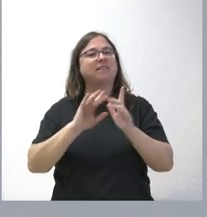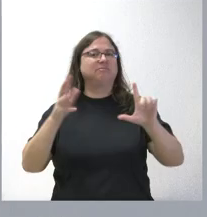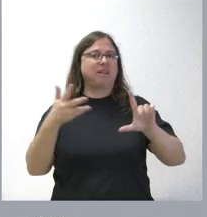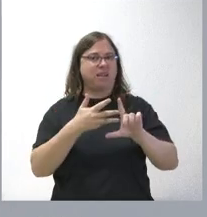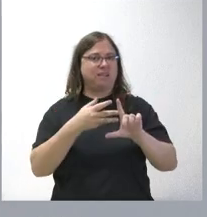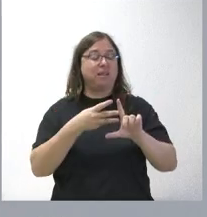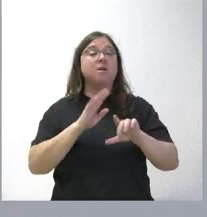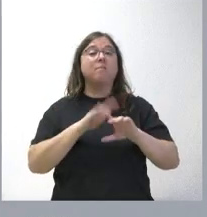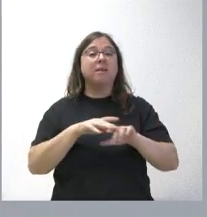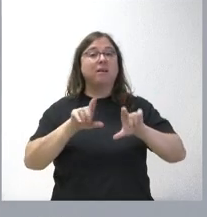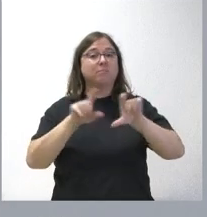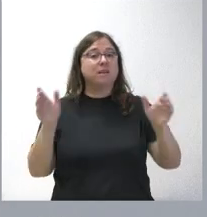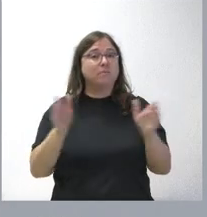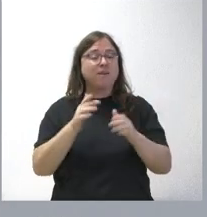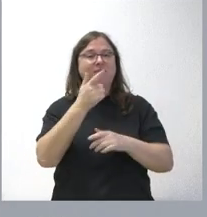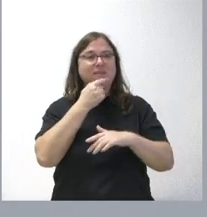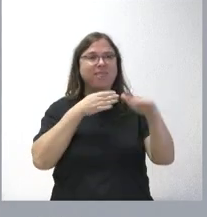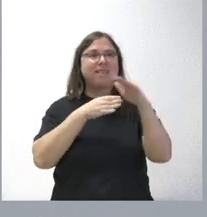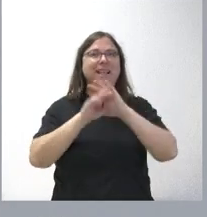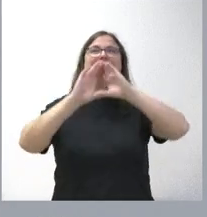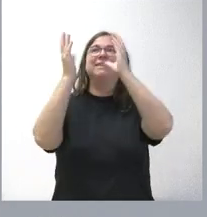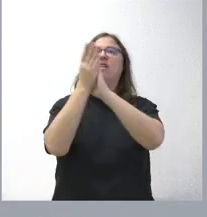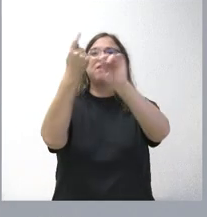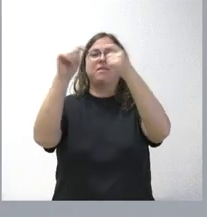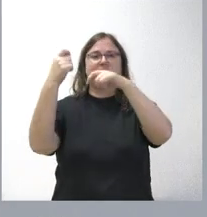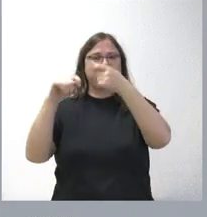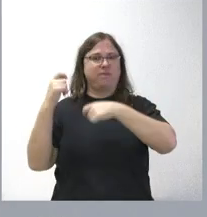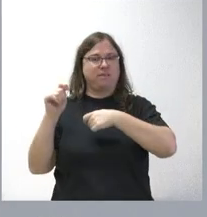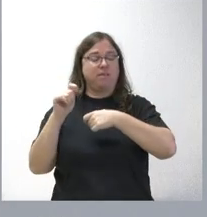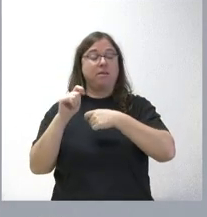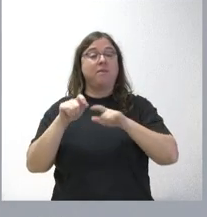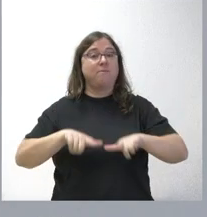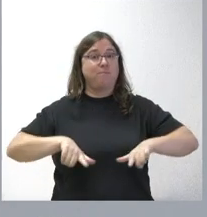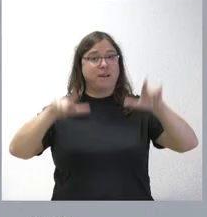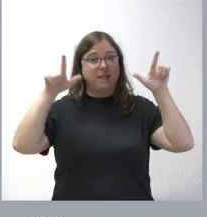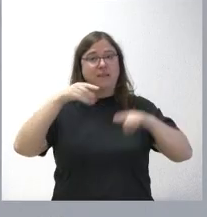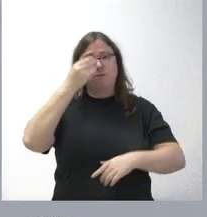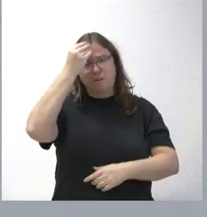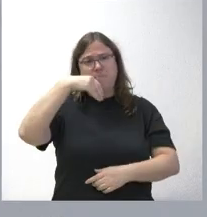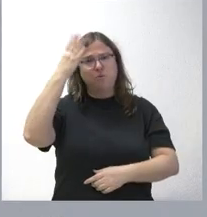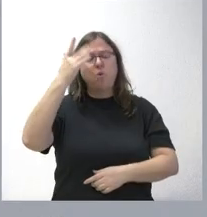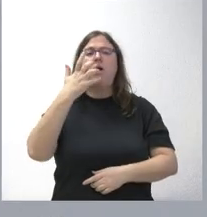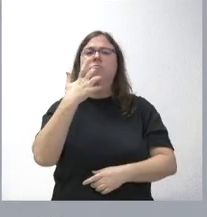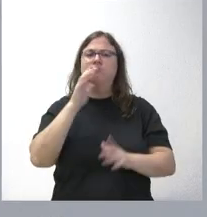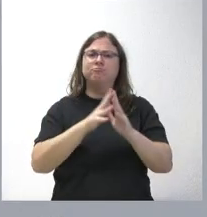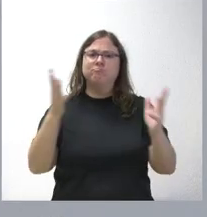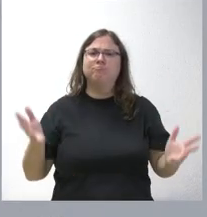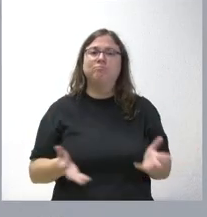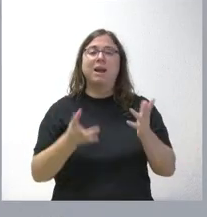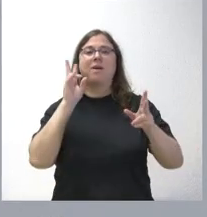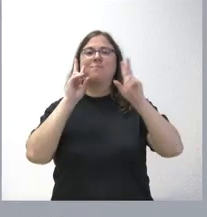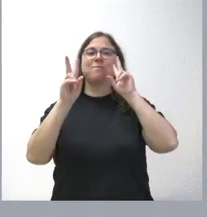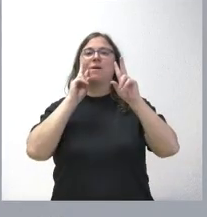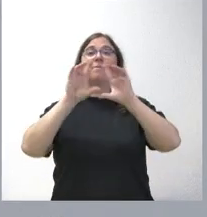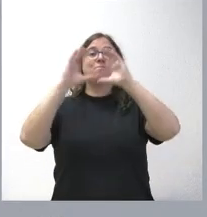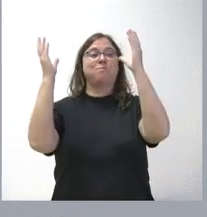pymes el acceso a los mercados digitales internacionales. Esta plataforma virtual va a permitir un impulso y una visualización para la internacionalización